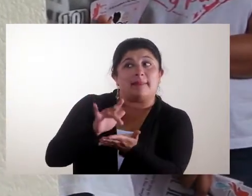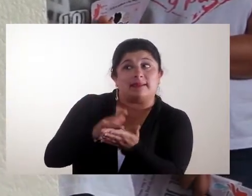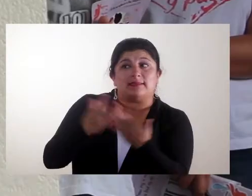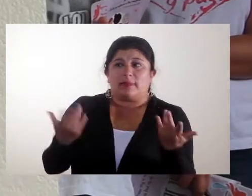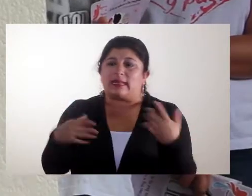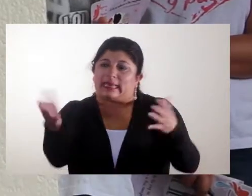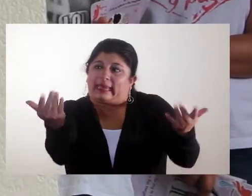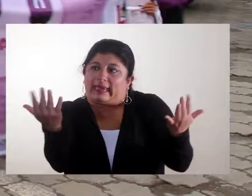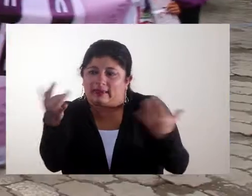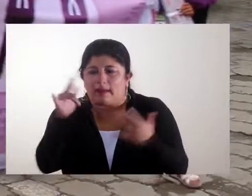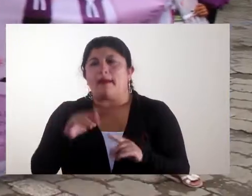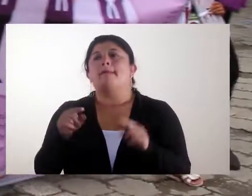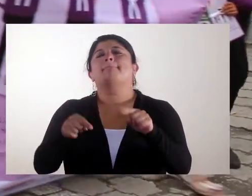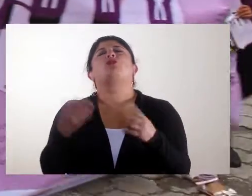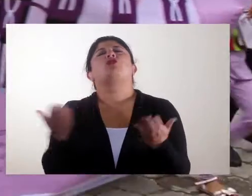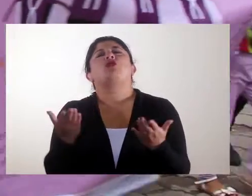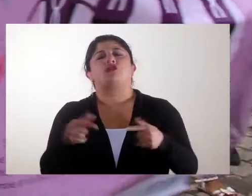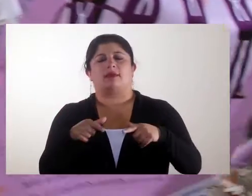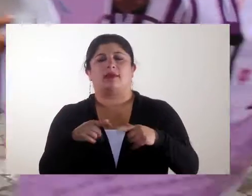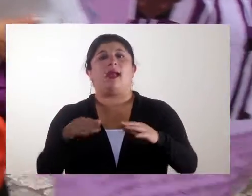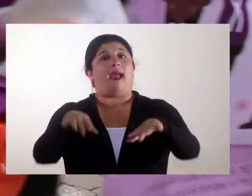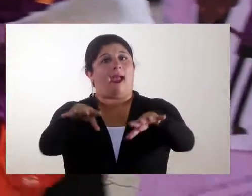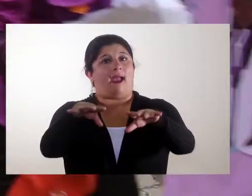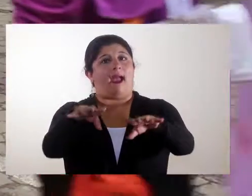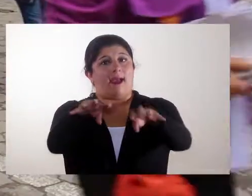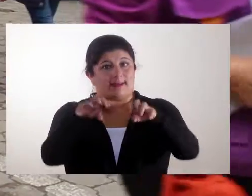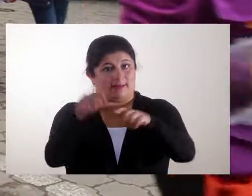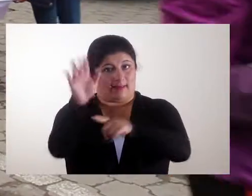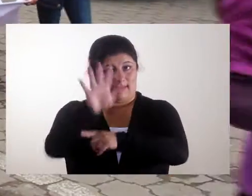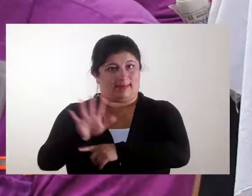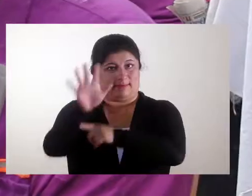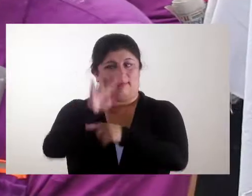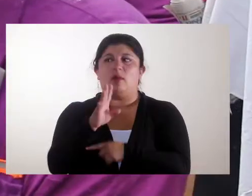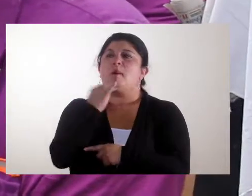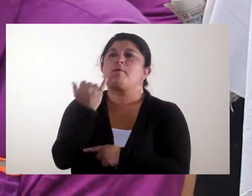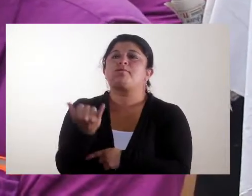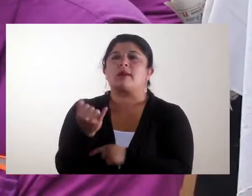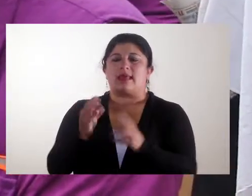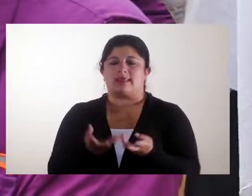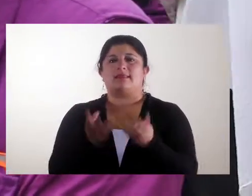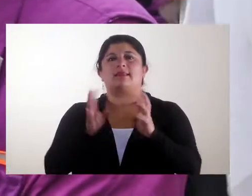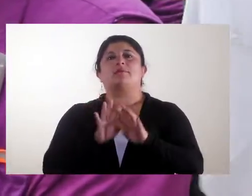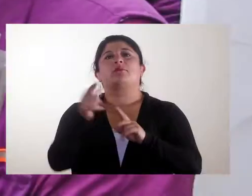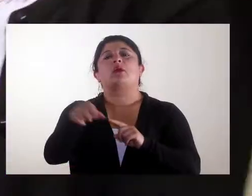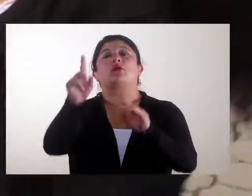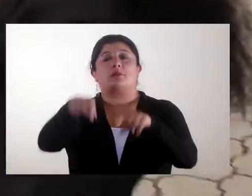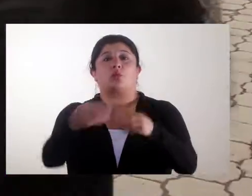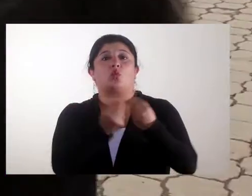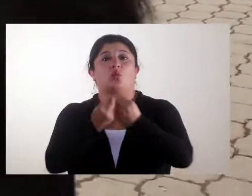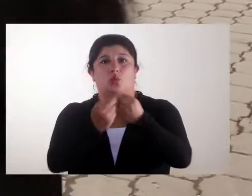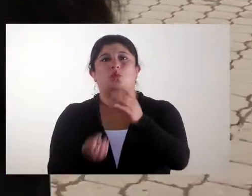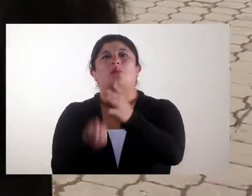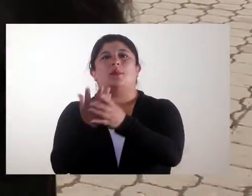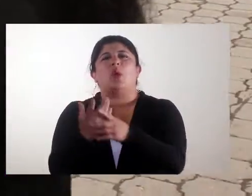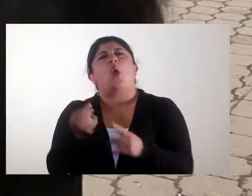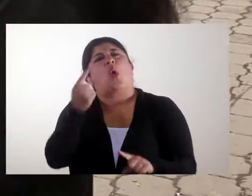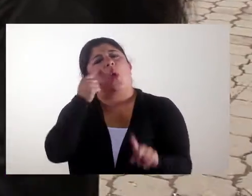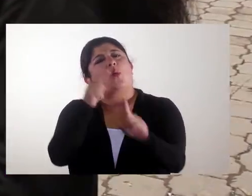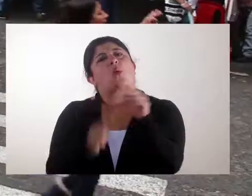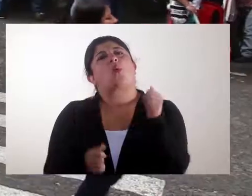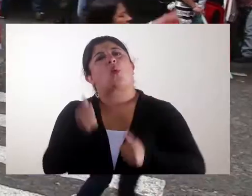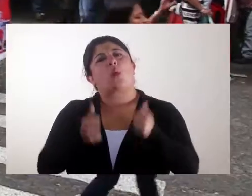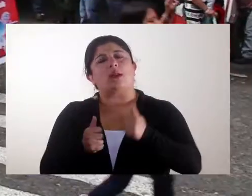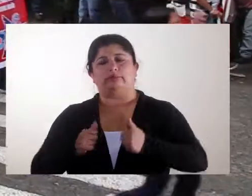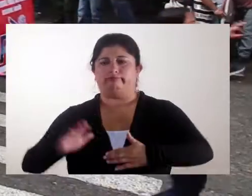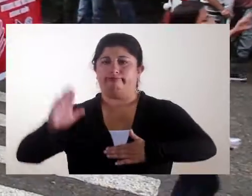participar de una sesión conjunta que se realizó en el recinto de la Asamblea Departamental con los diputados de Nariño y los concejales de Pasto,